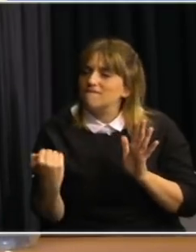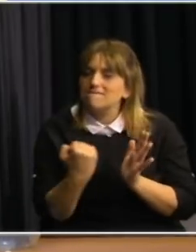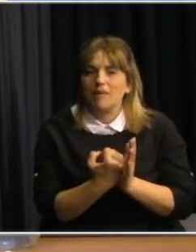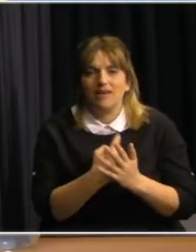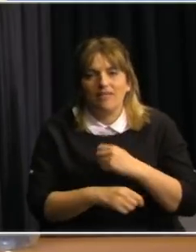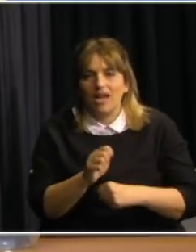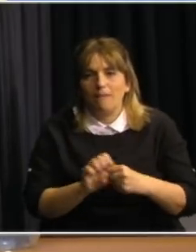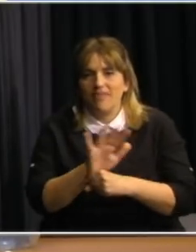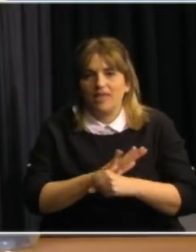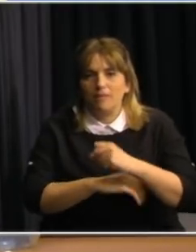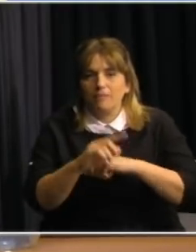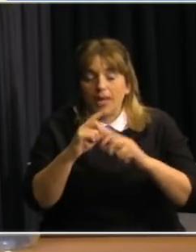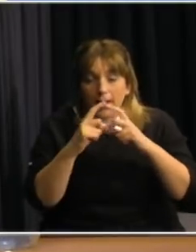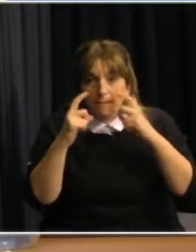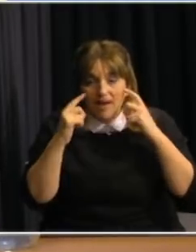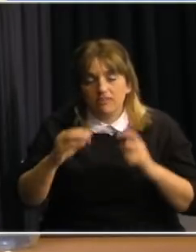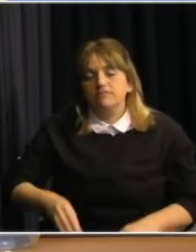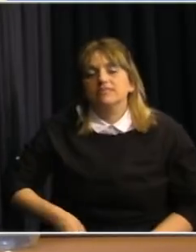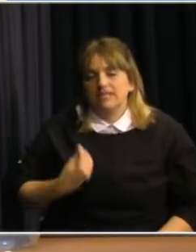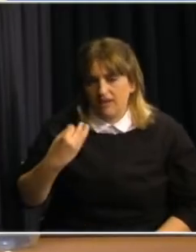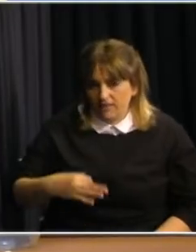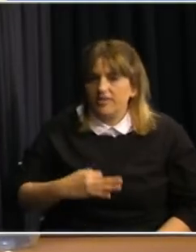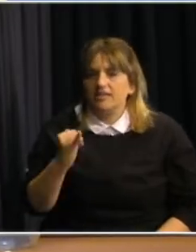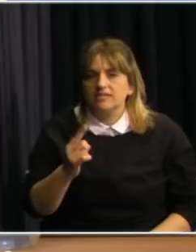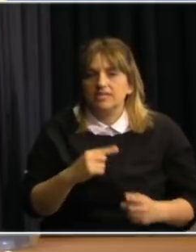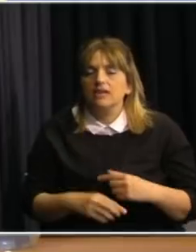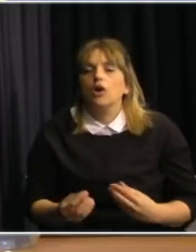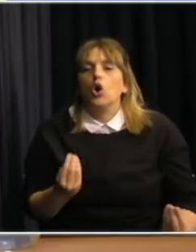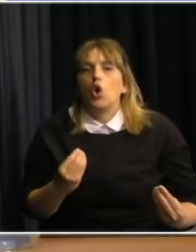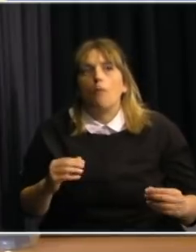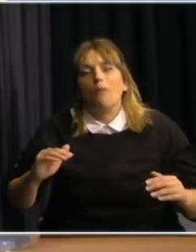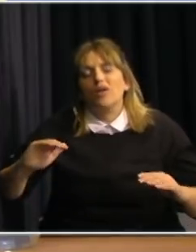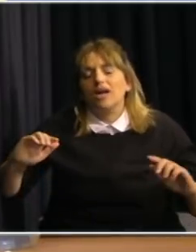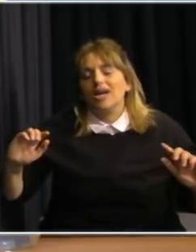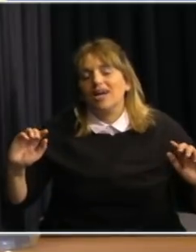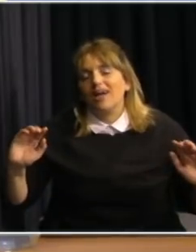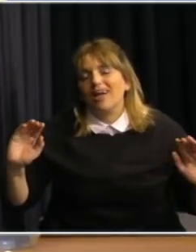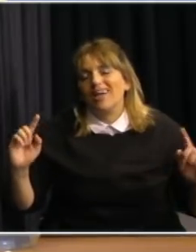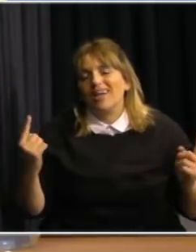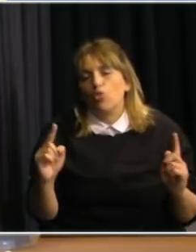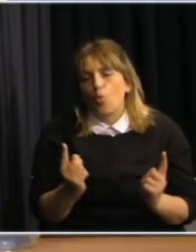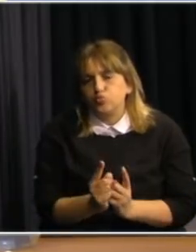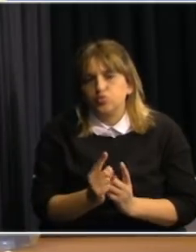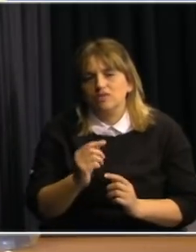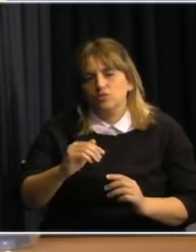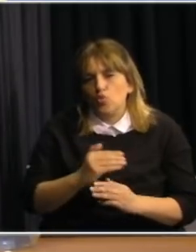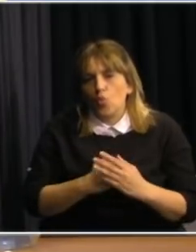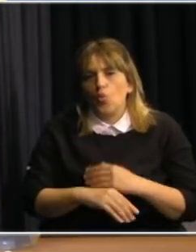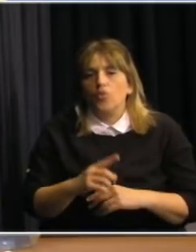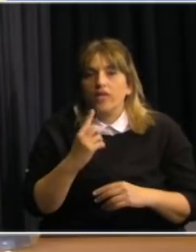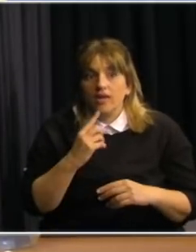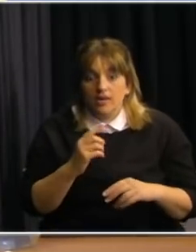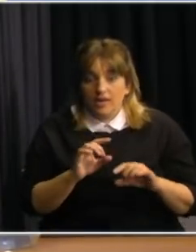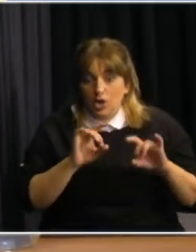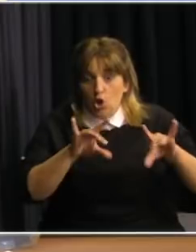evidencia de que la máscara salva vidas. ¿De qué forma? Porque reduce la posibilidad de transmitir y también de recibir el